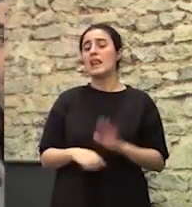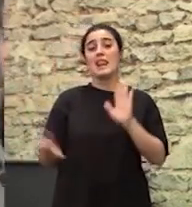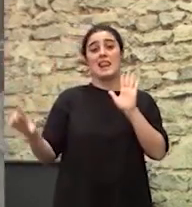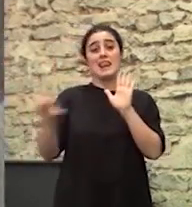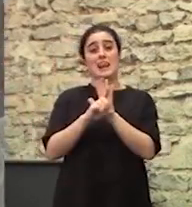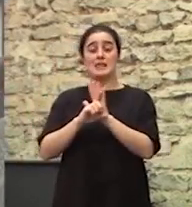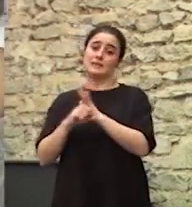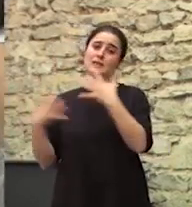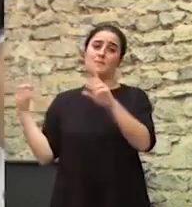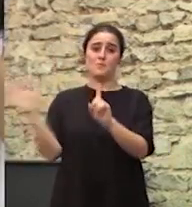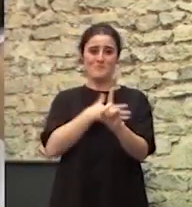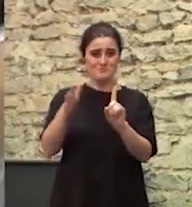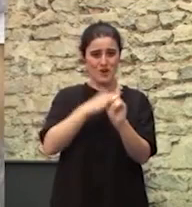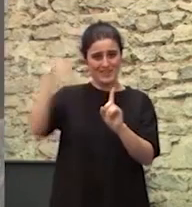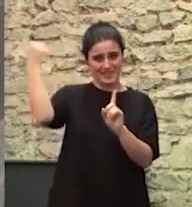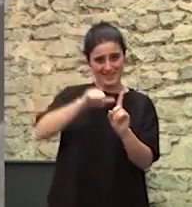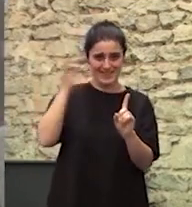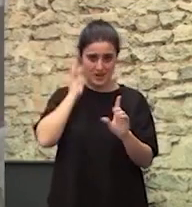Ley de violencia de género